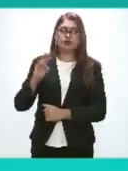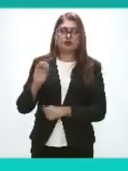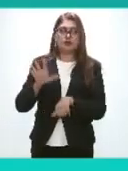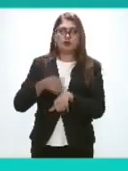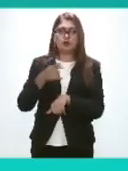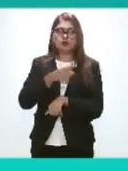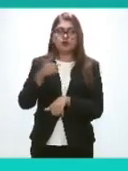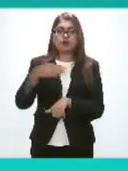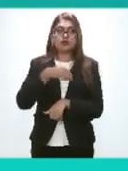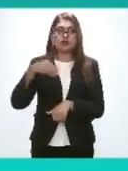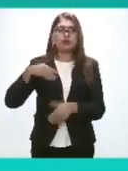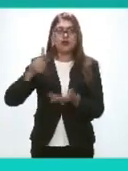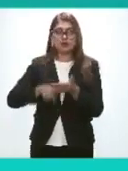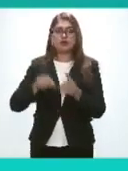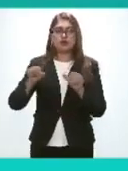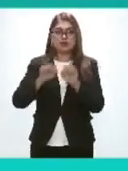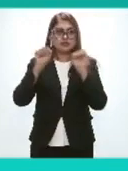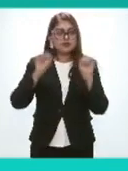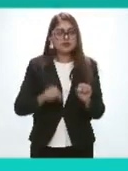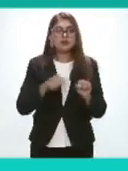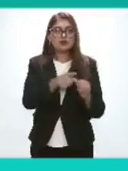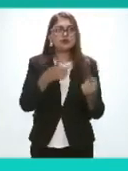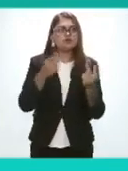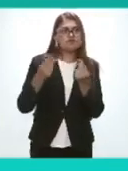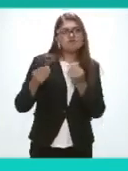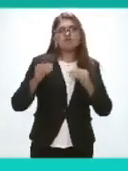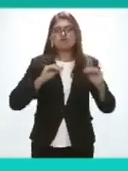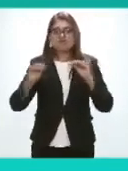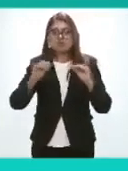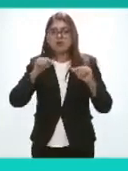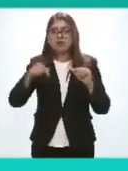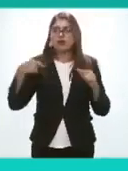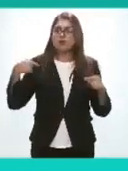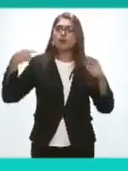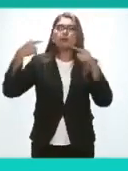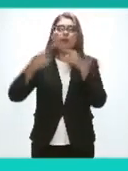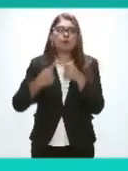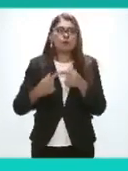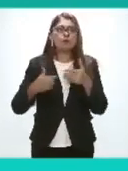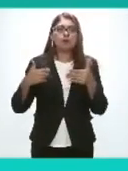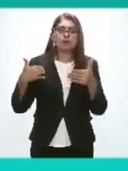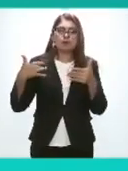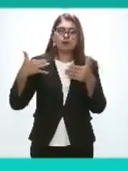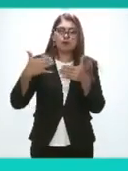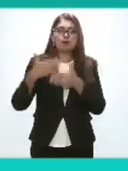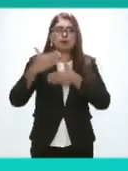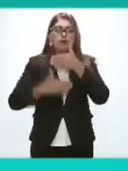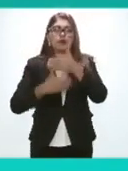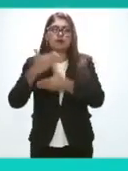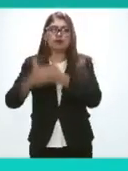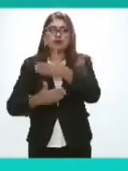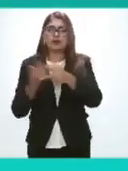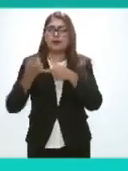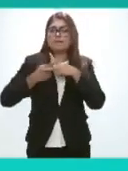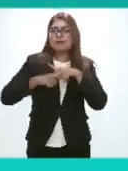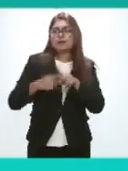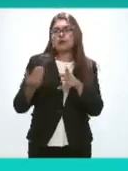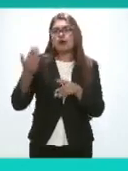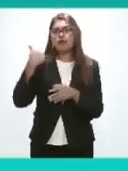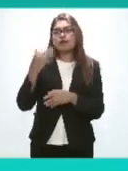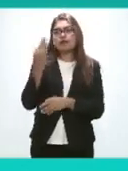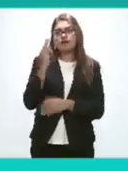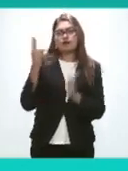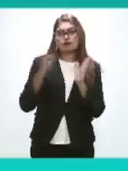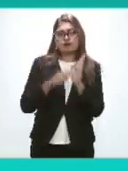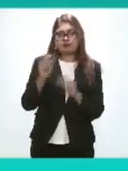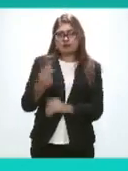este sistema han sido parte activa de este proceso este largo proceso que como reitero comenzó en febrero del año 2022 ya